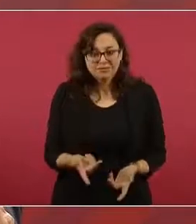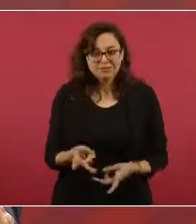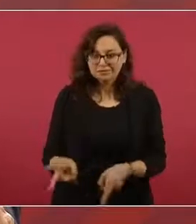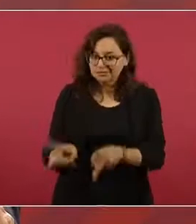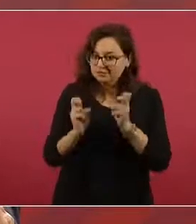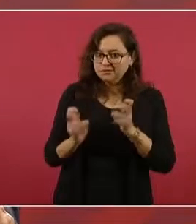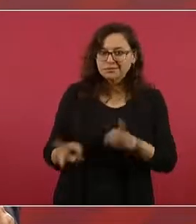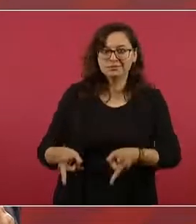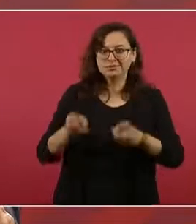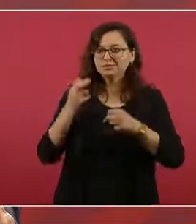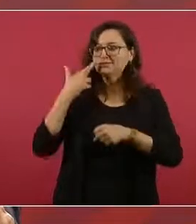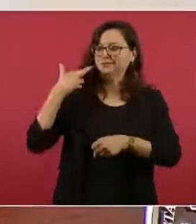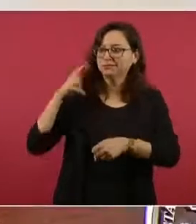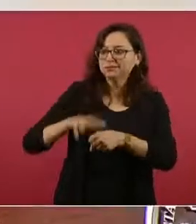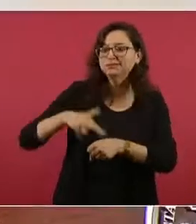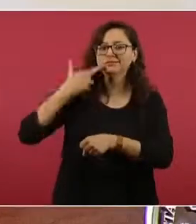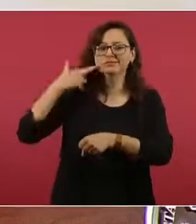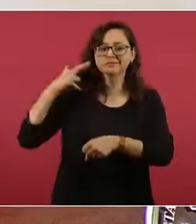de saqueo.